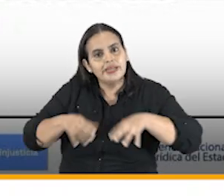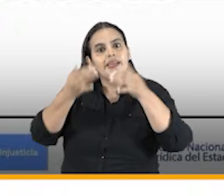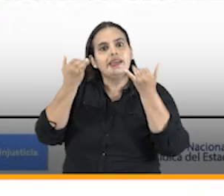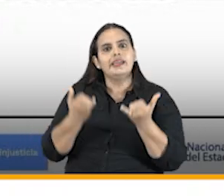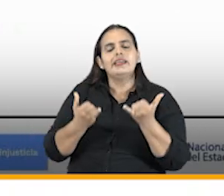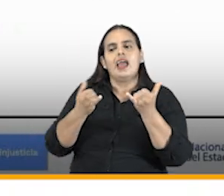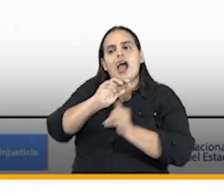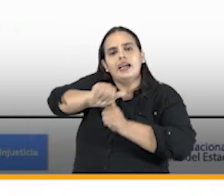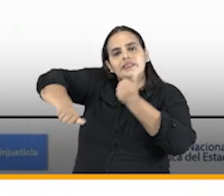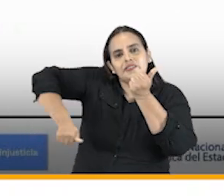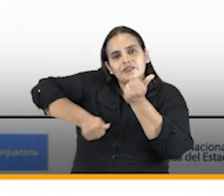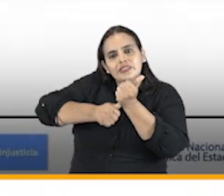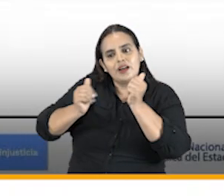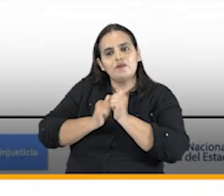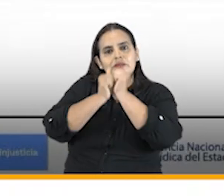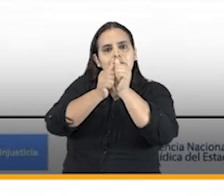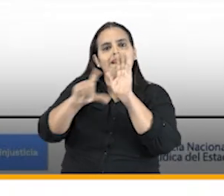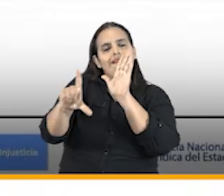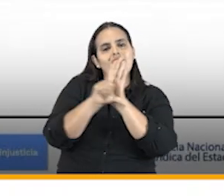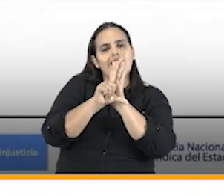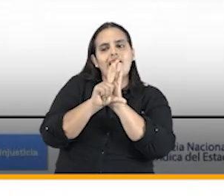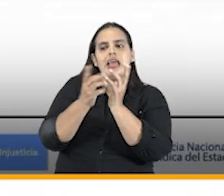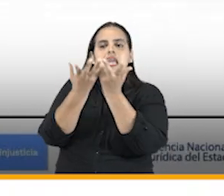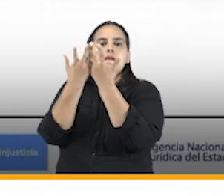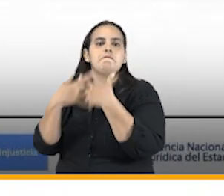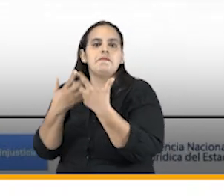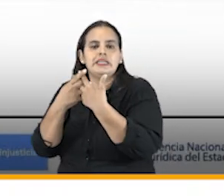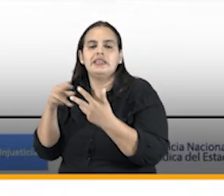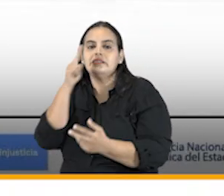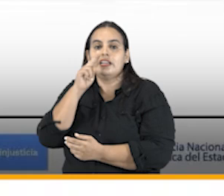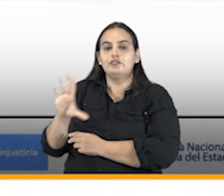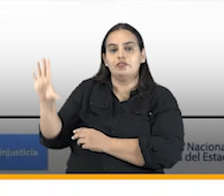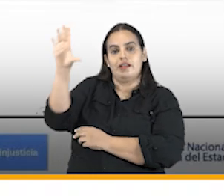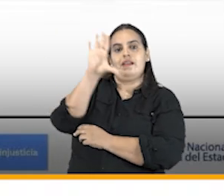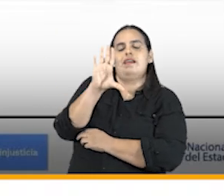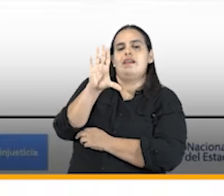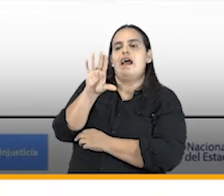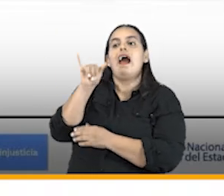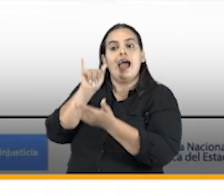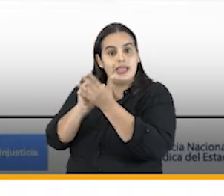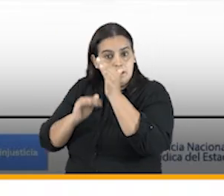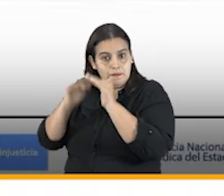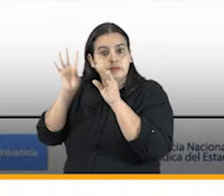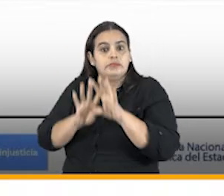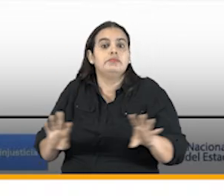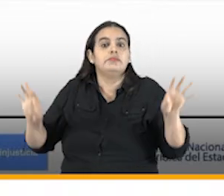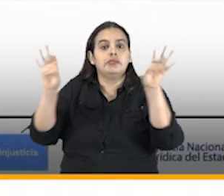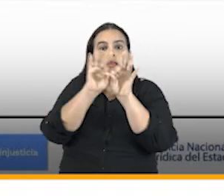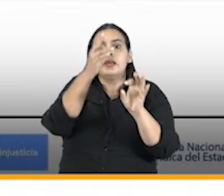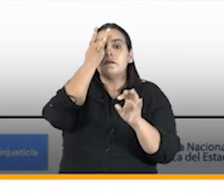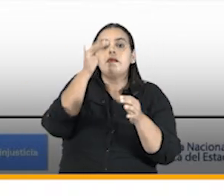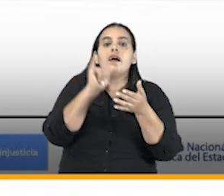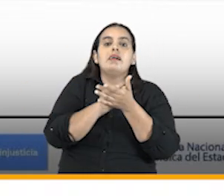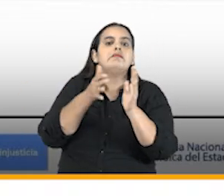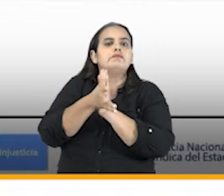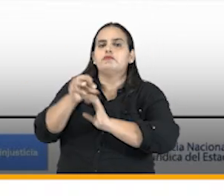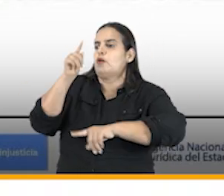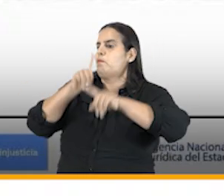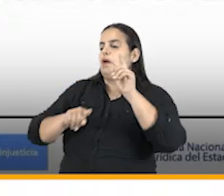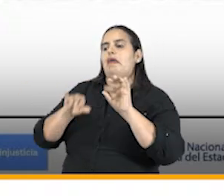acompañamiento legal a entidades del orden nacional esto es muy importante porque la agencia no se puede quedar en el nivel